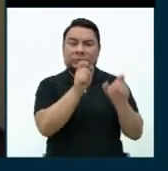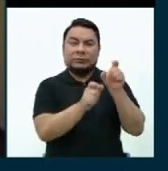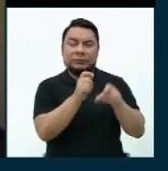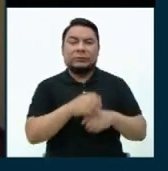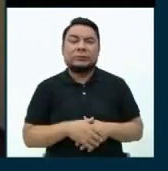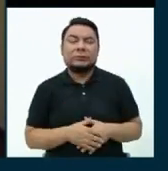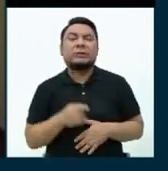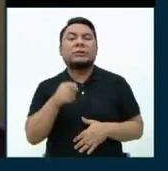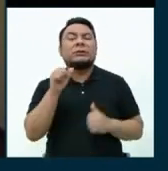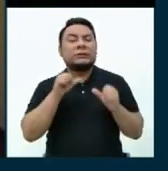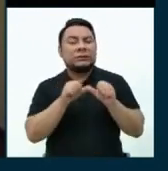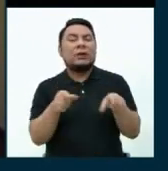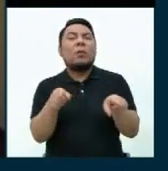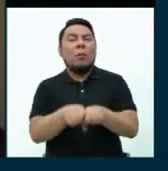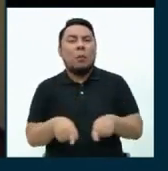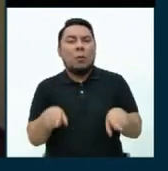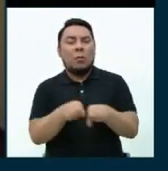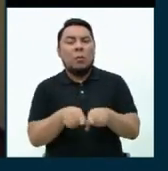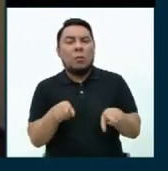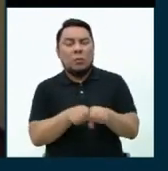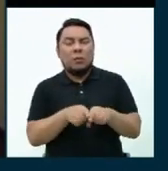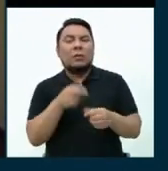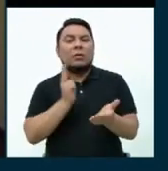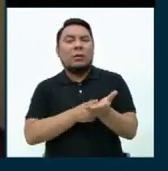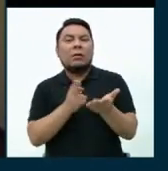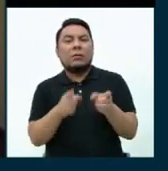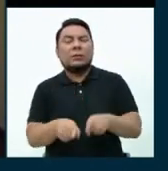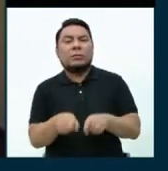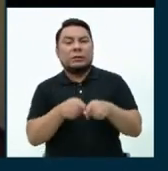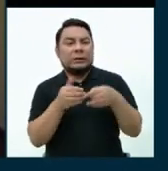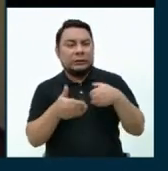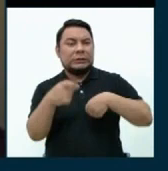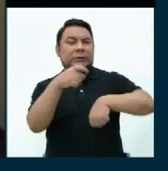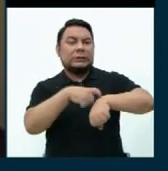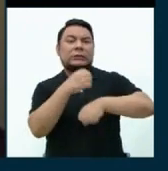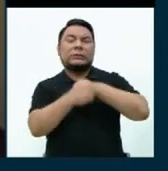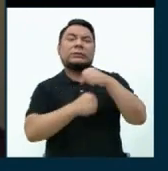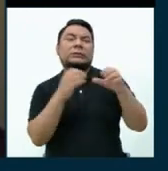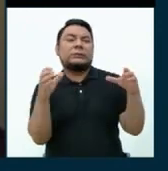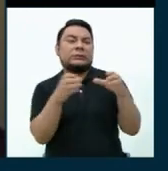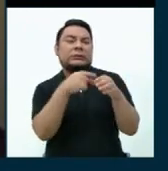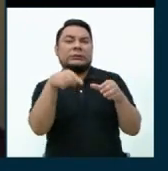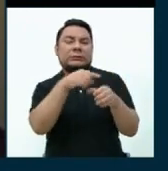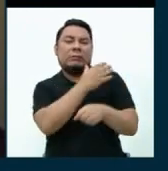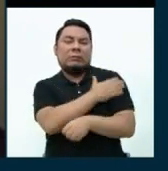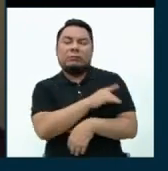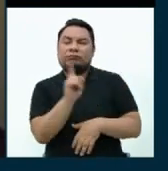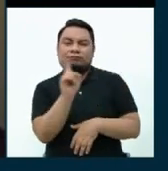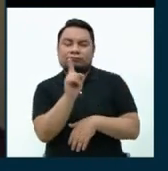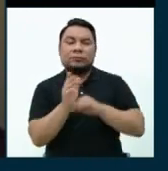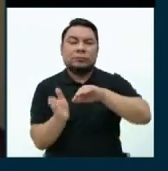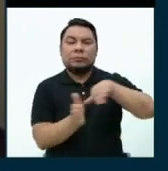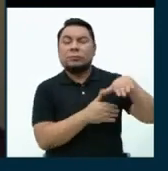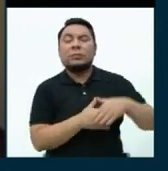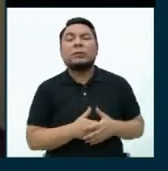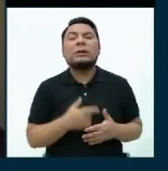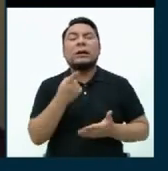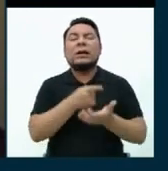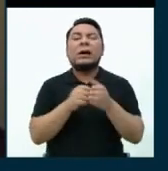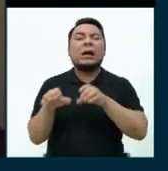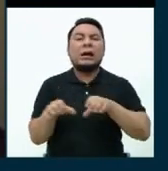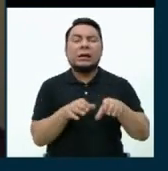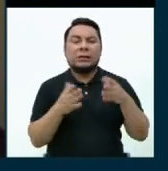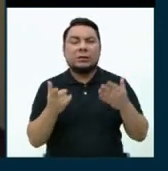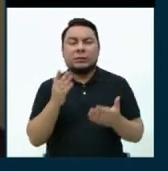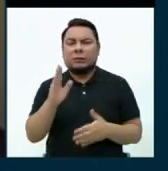se sigan religiendo y estén una tras otra y pase el tiempo y otro hongo no come otro hongo. Entonces lo que tenemos que hacer es